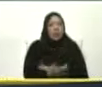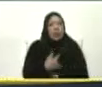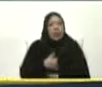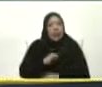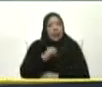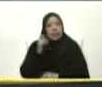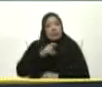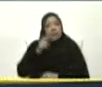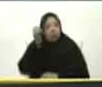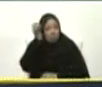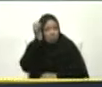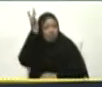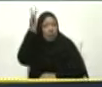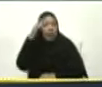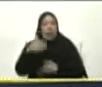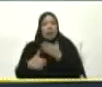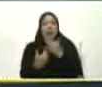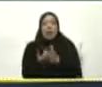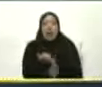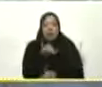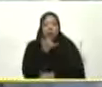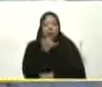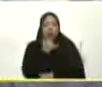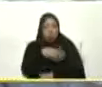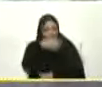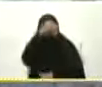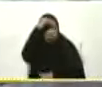Dígame eso 51 años De esta escuela